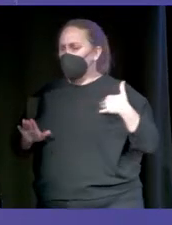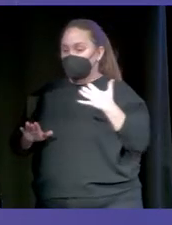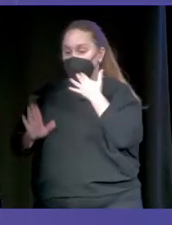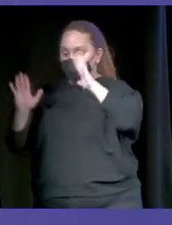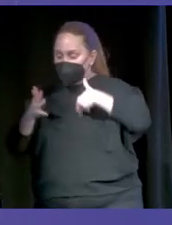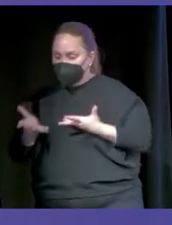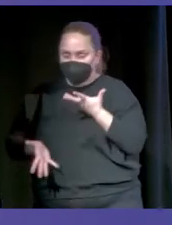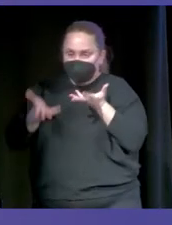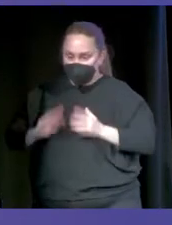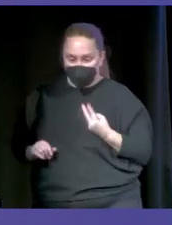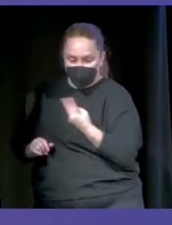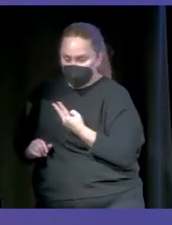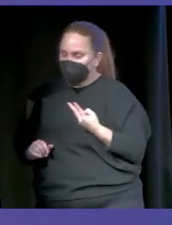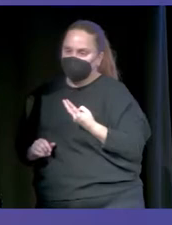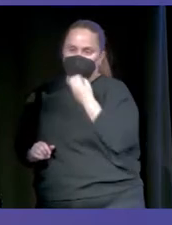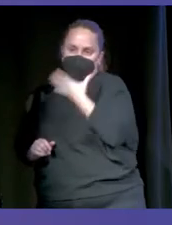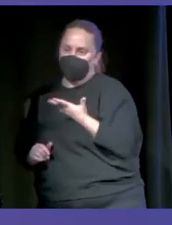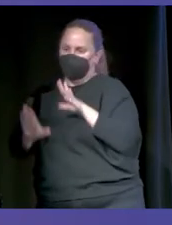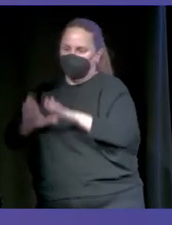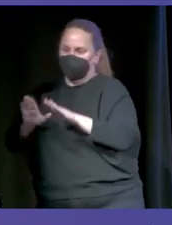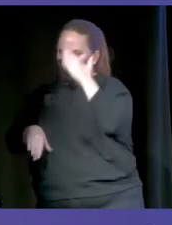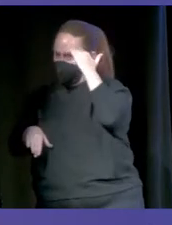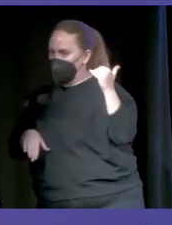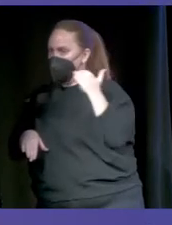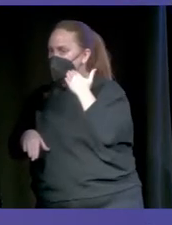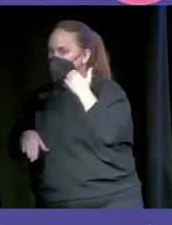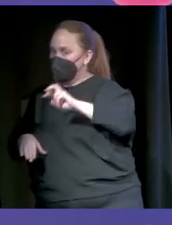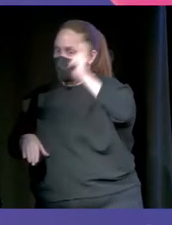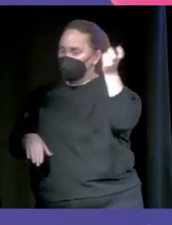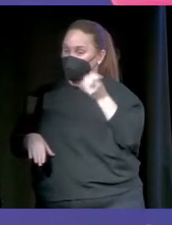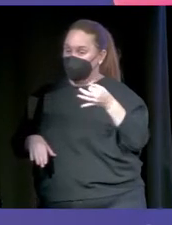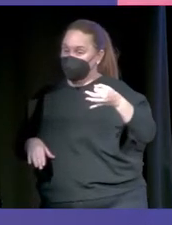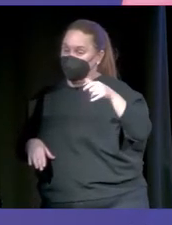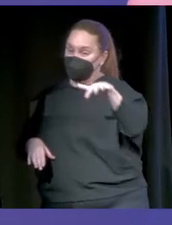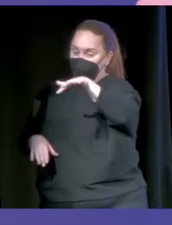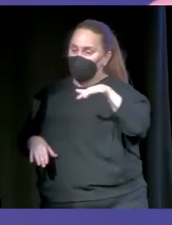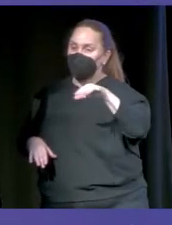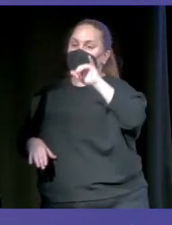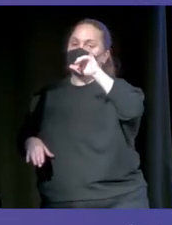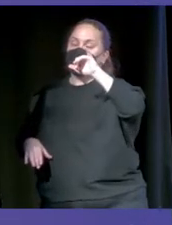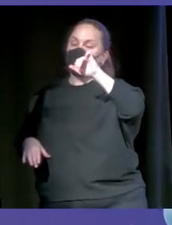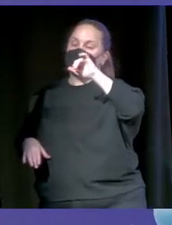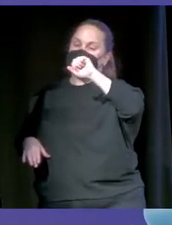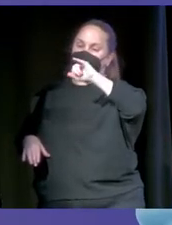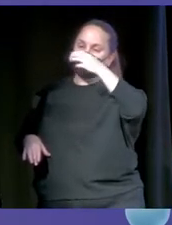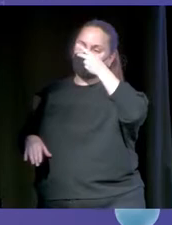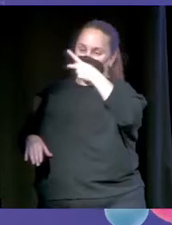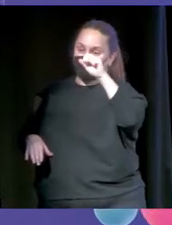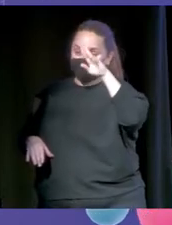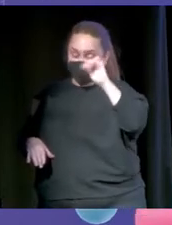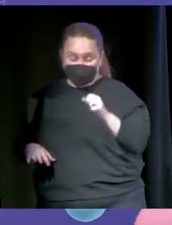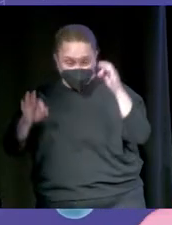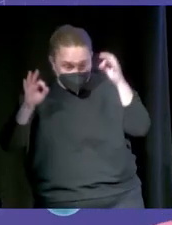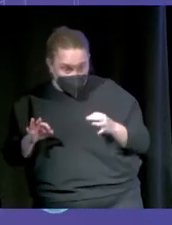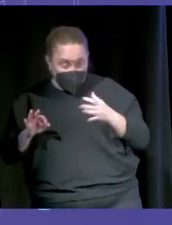con dos niños pequeños en Nueva Zelanda que en Chacarta. Así que dijimos, nos quedamos. Dije, ¿estáis seguros? Igual no podéis salir en seis